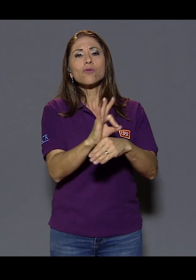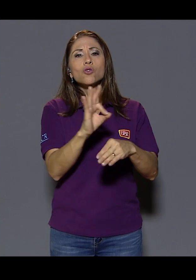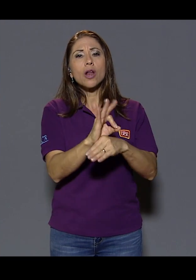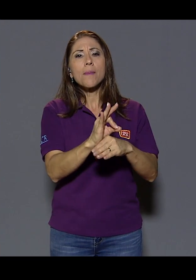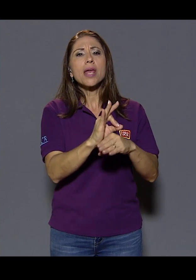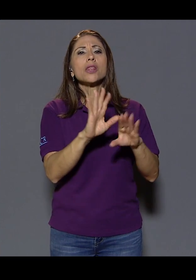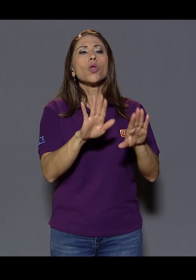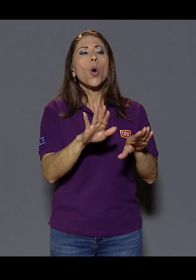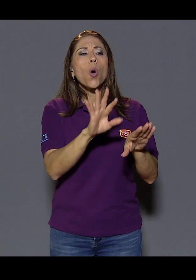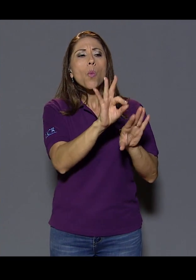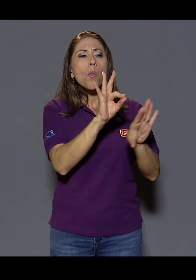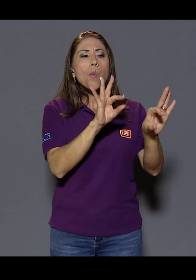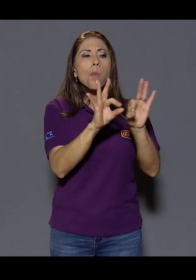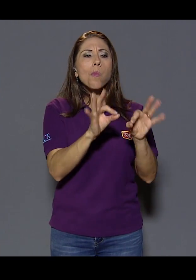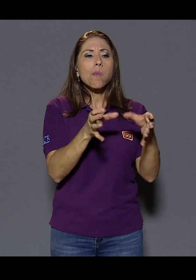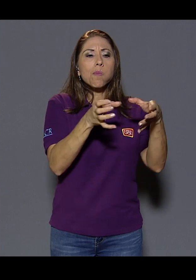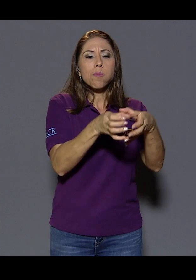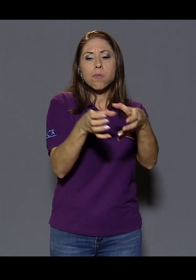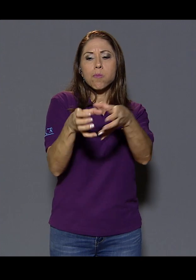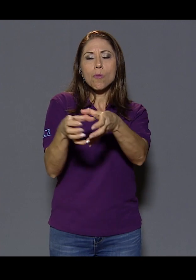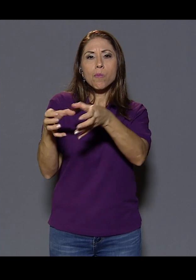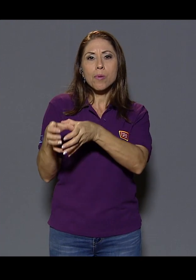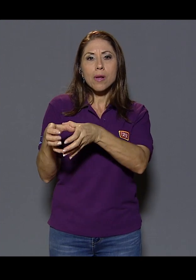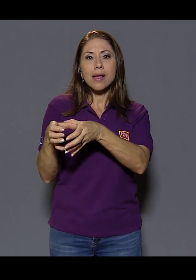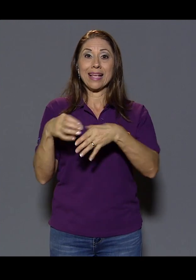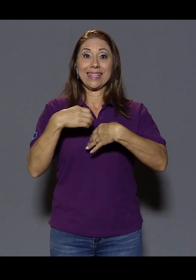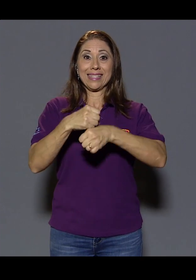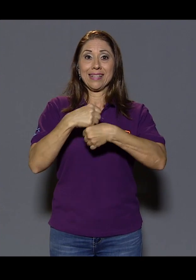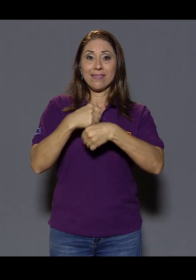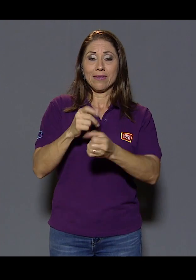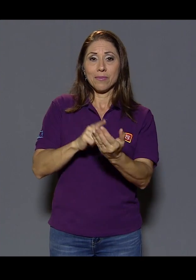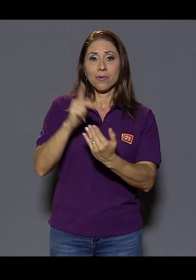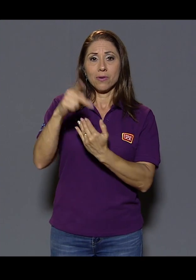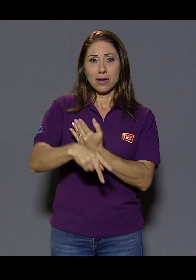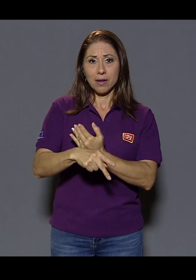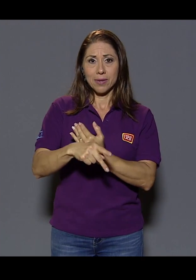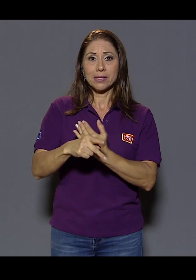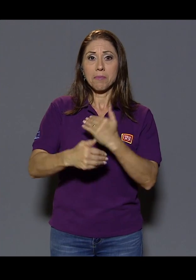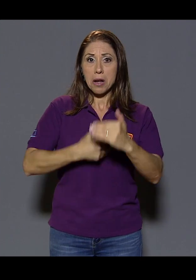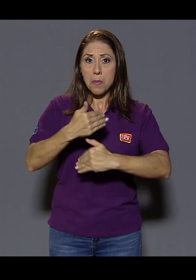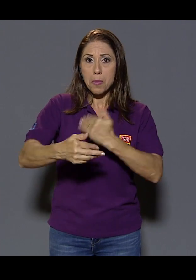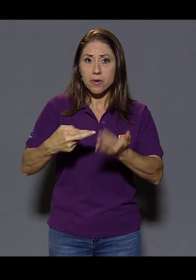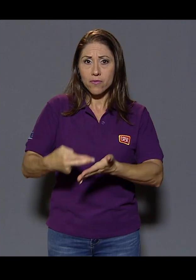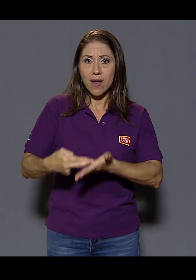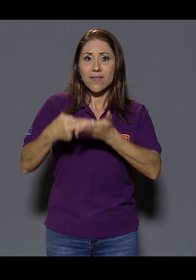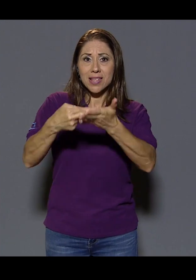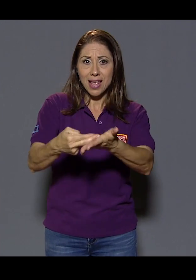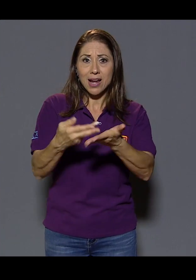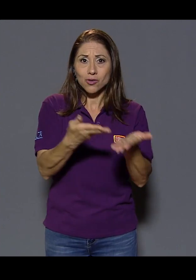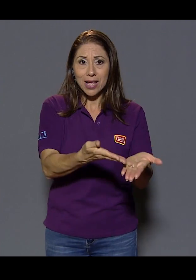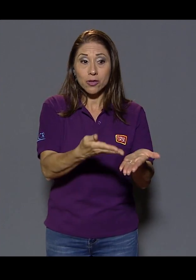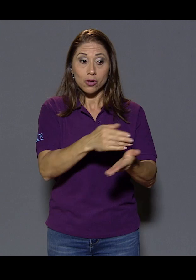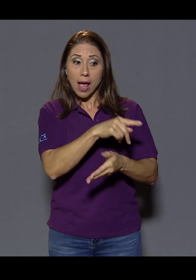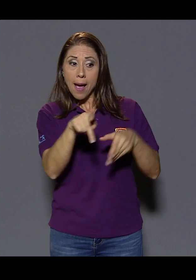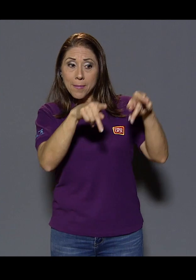Entonces, se agruparon, se elaboraron programas para rehabilitarlos y las que tenían familia,